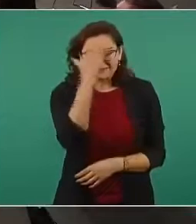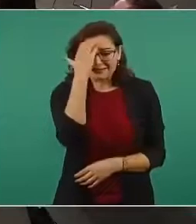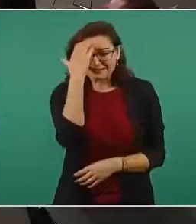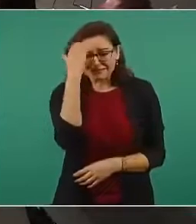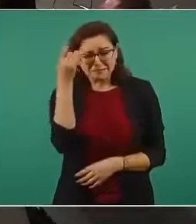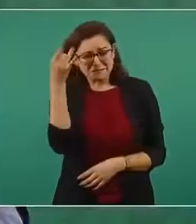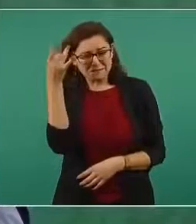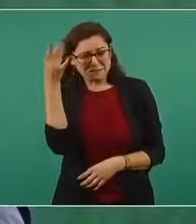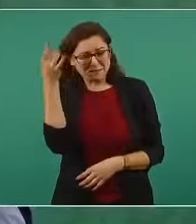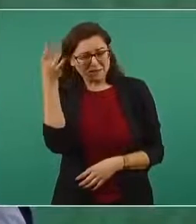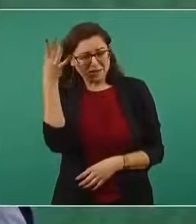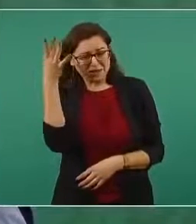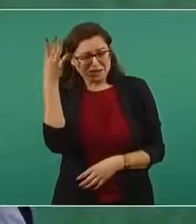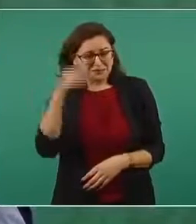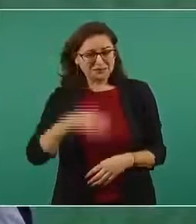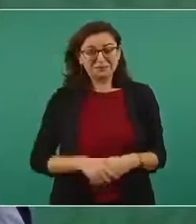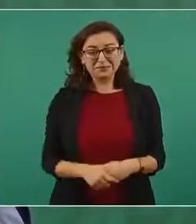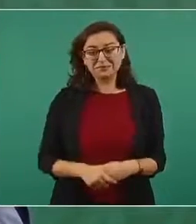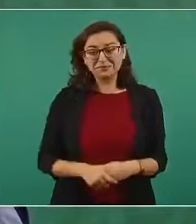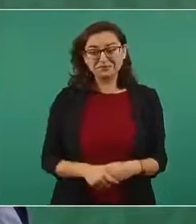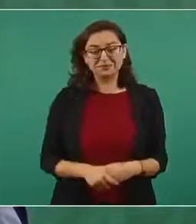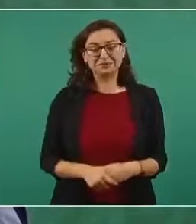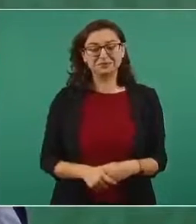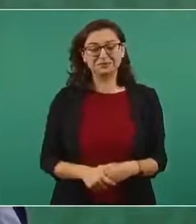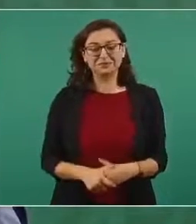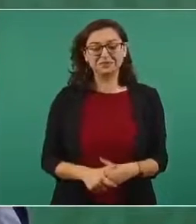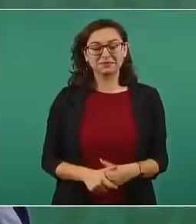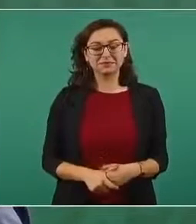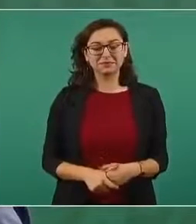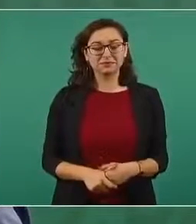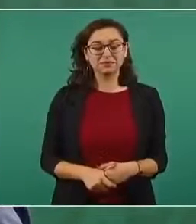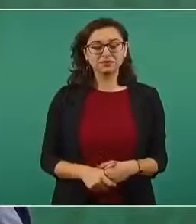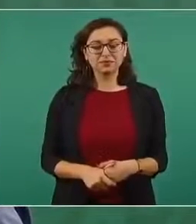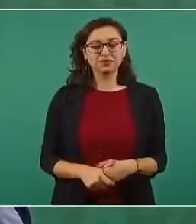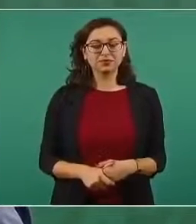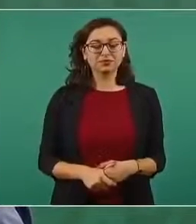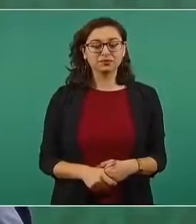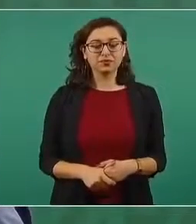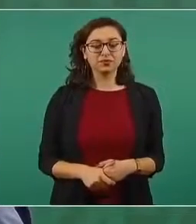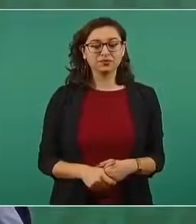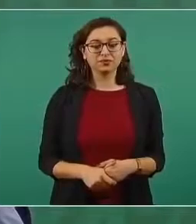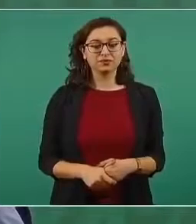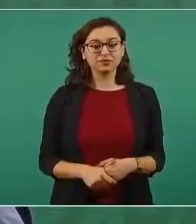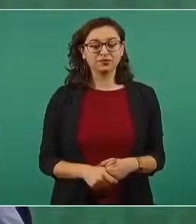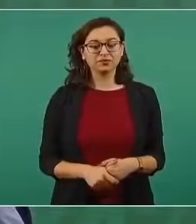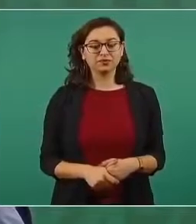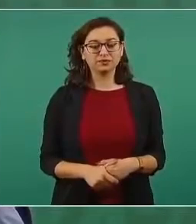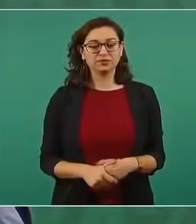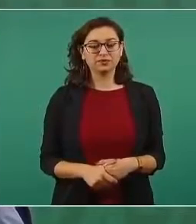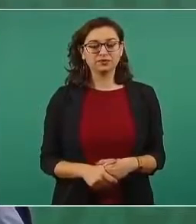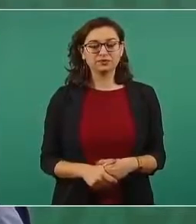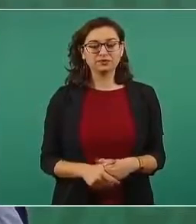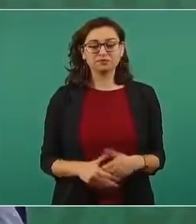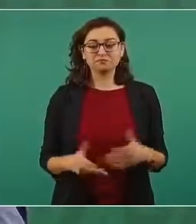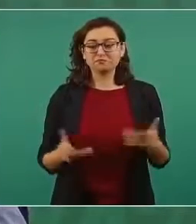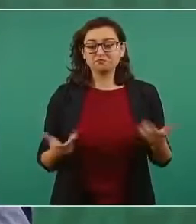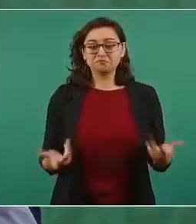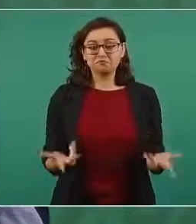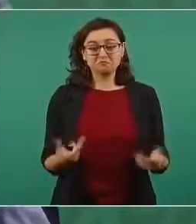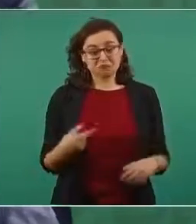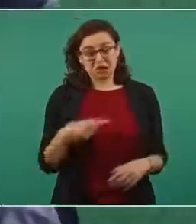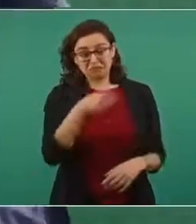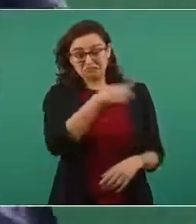Nosotros no vamos a limitar